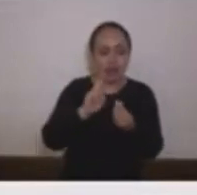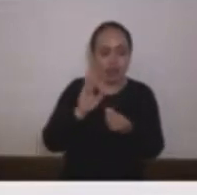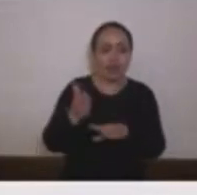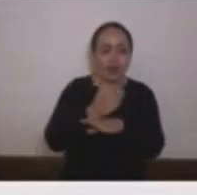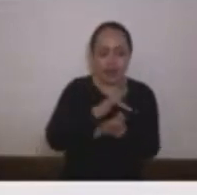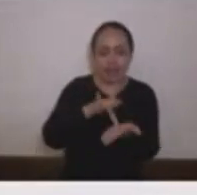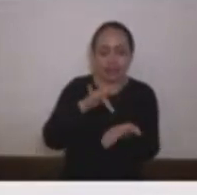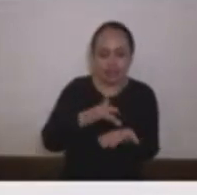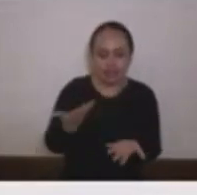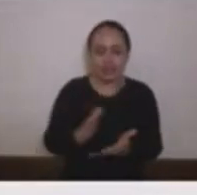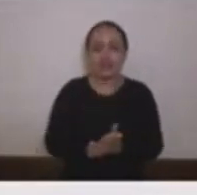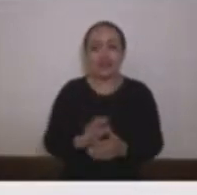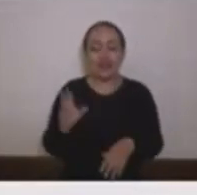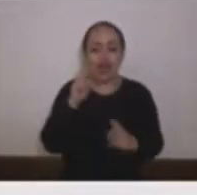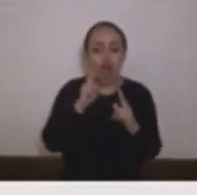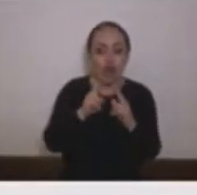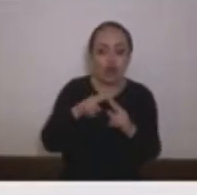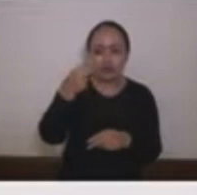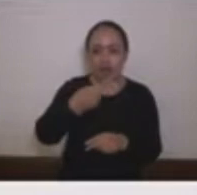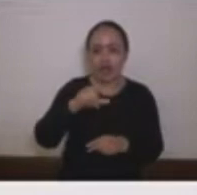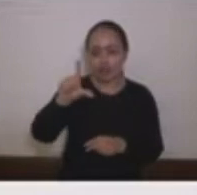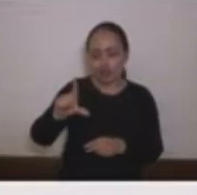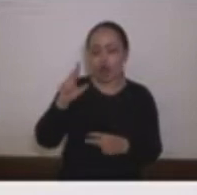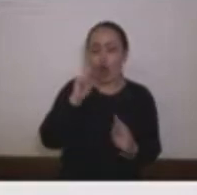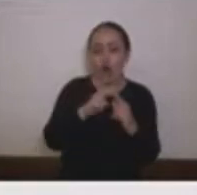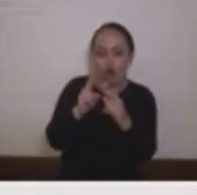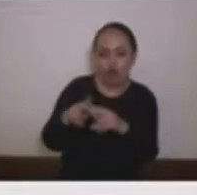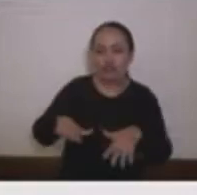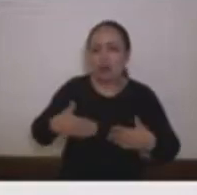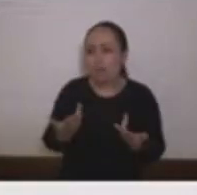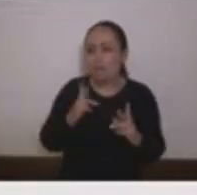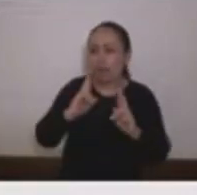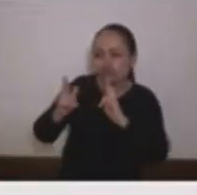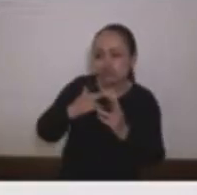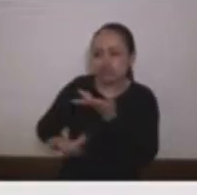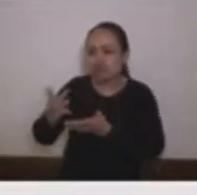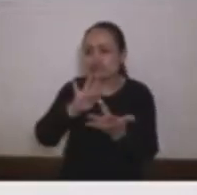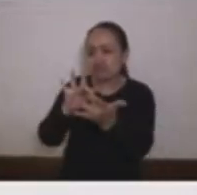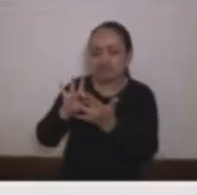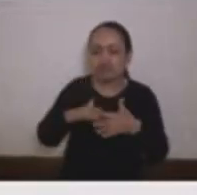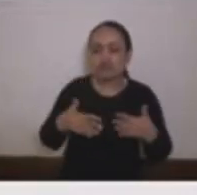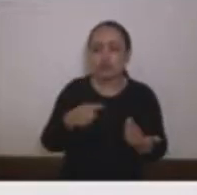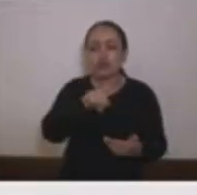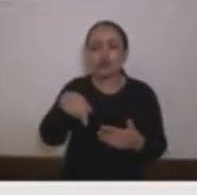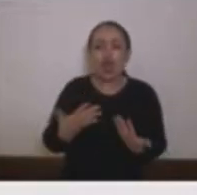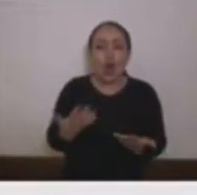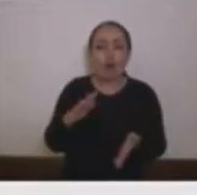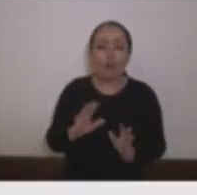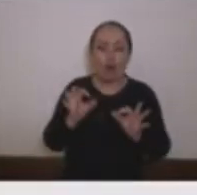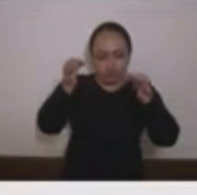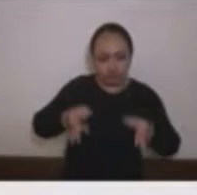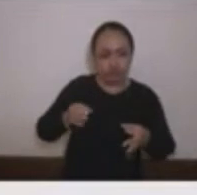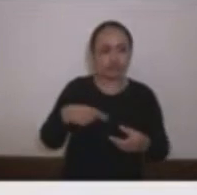Londoño y qué relación personal o profesional ha tenido con ellos de qué manera garantizará usted la independencia en el ejercicio del control fiscal con respecto